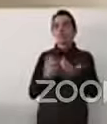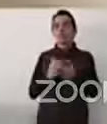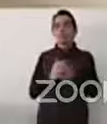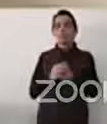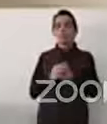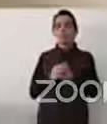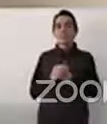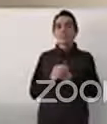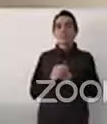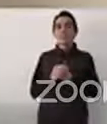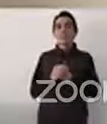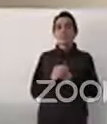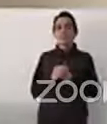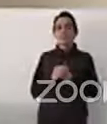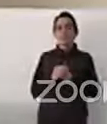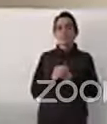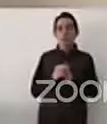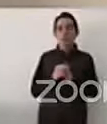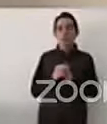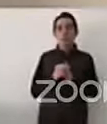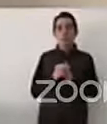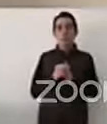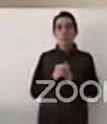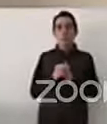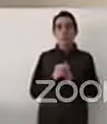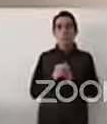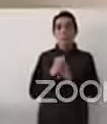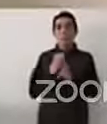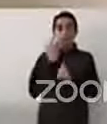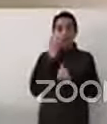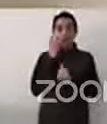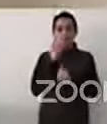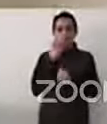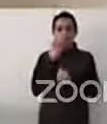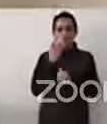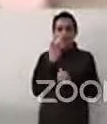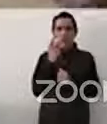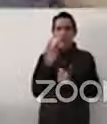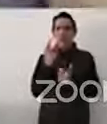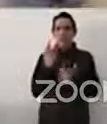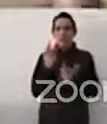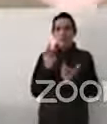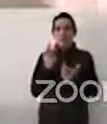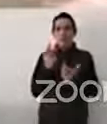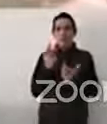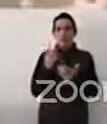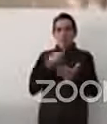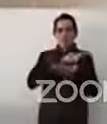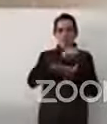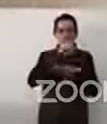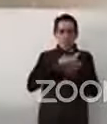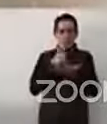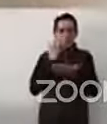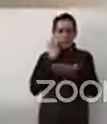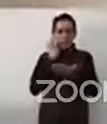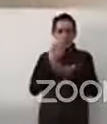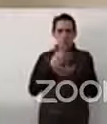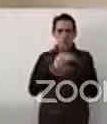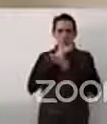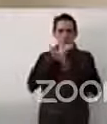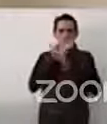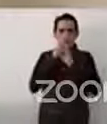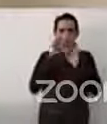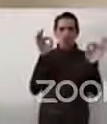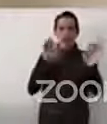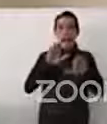cuando tratan de justificar sus sentencias no incluyen este marco internacional e interamericano.